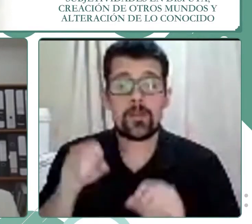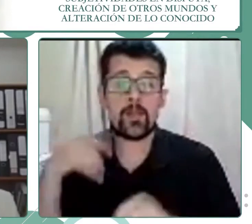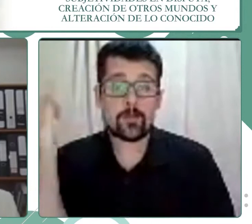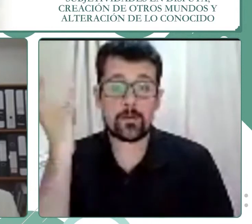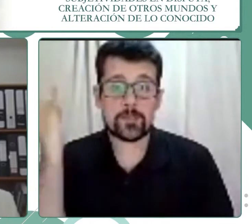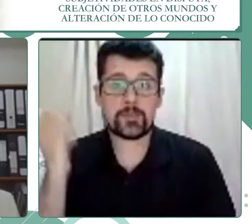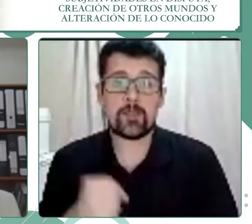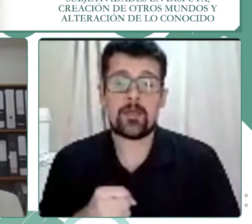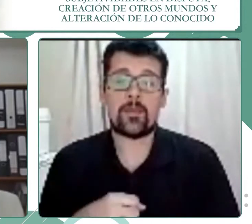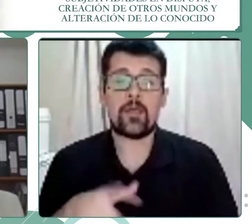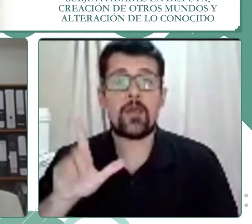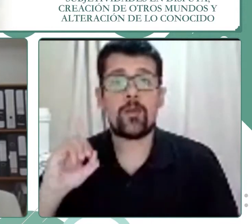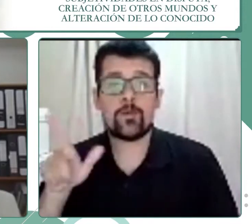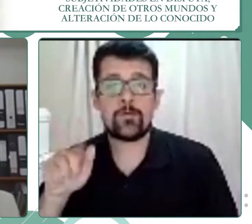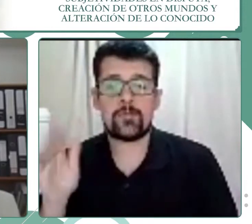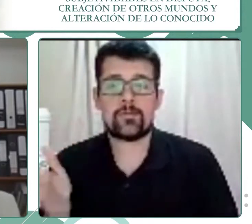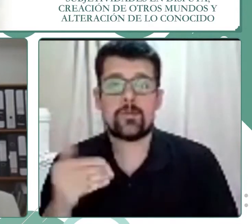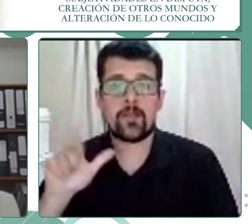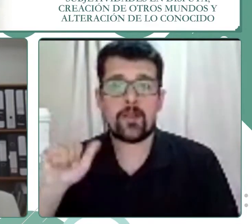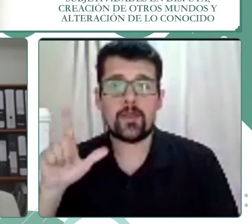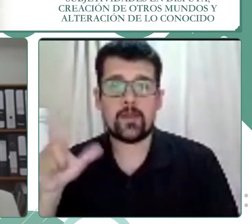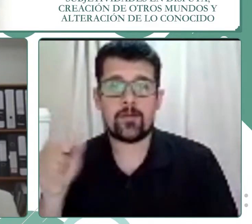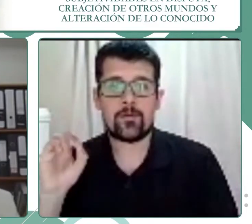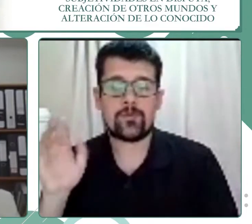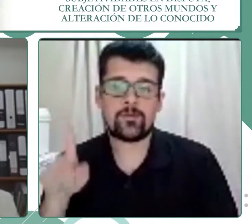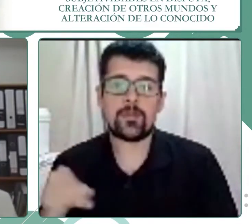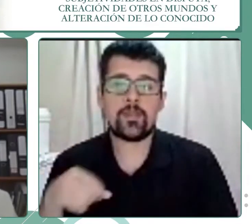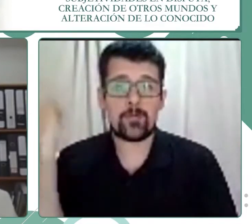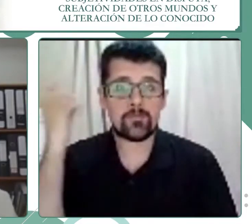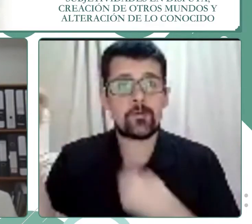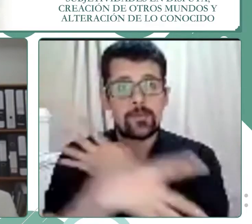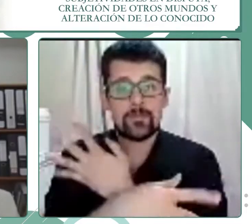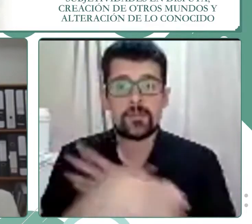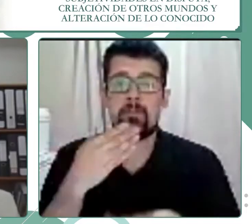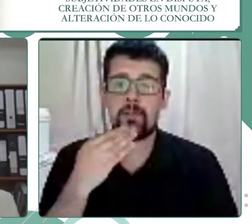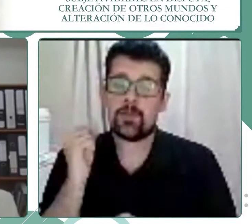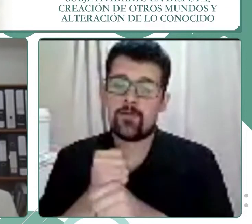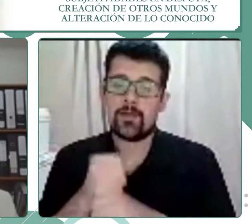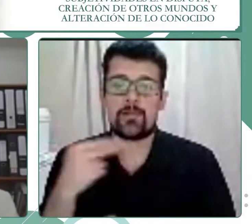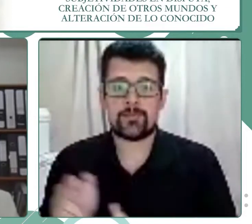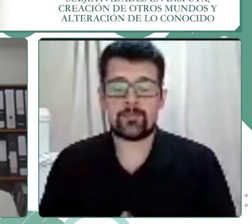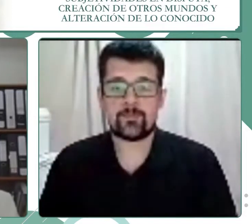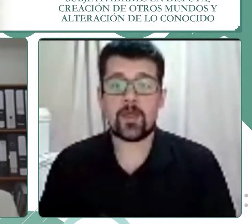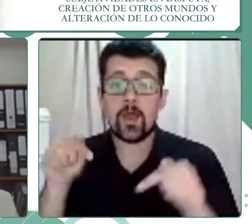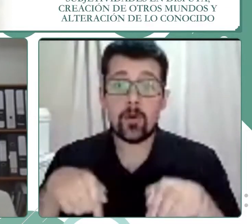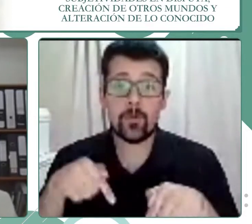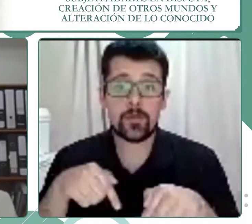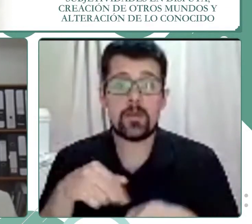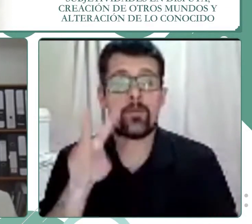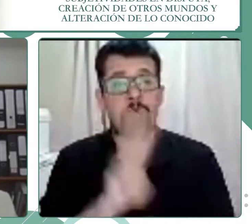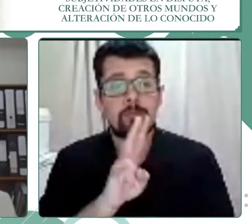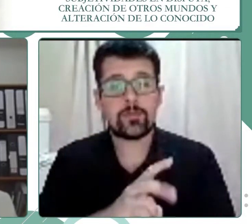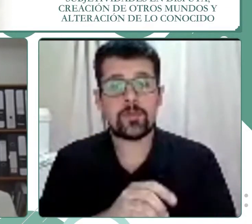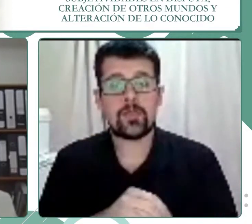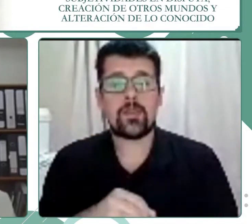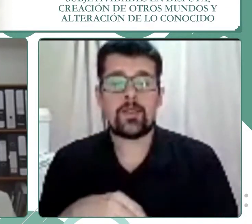Universidad de Los Lagos y la Universidad Austral de Chile. Esa es su área de formación también continua. Actualmente académica de la carrera de Pedagogía en